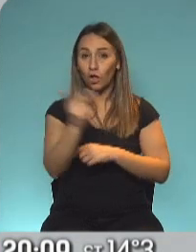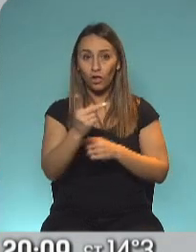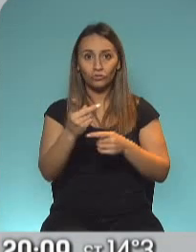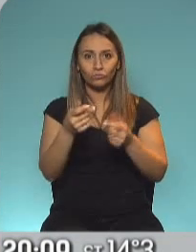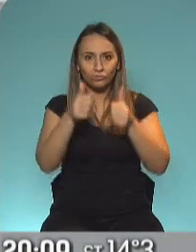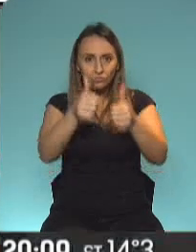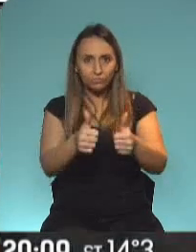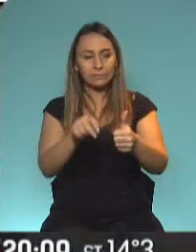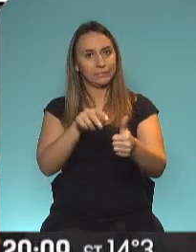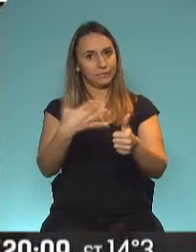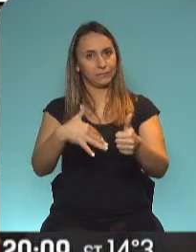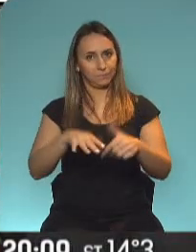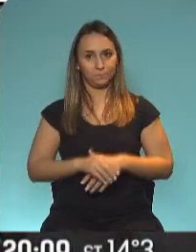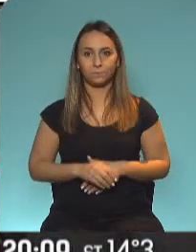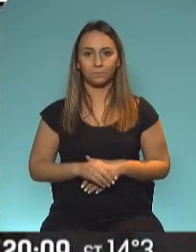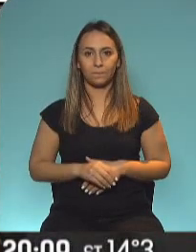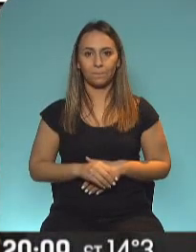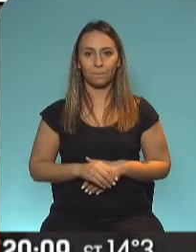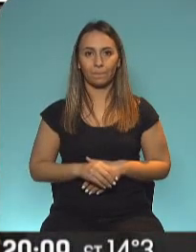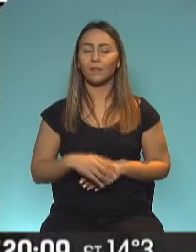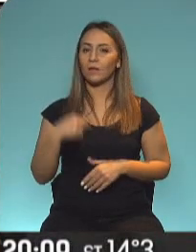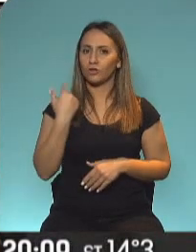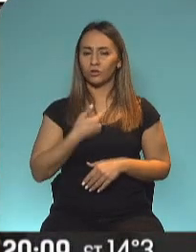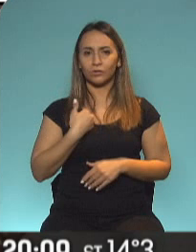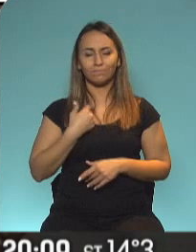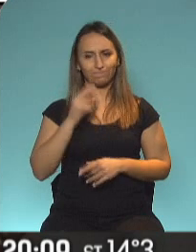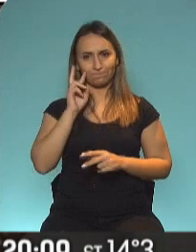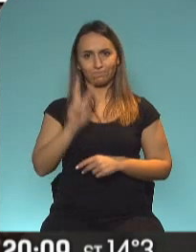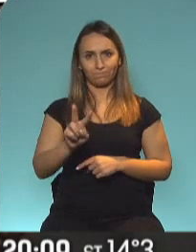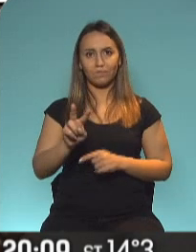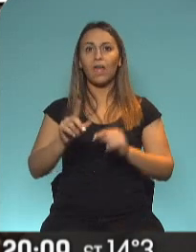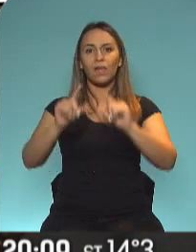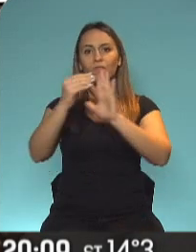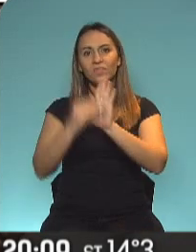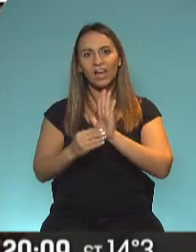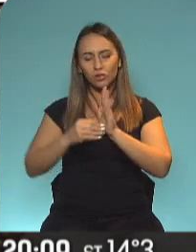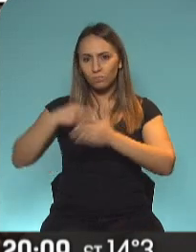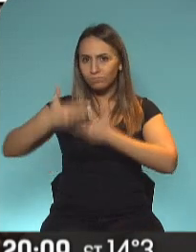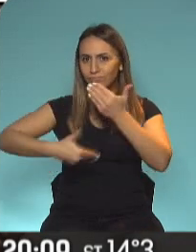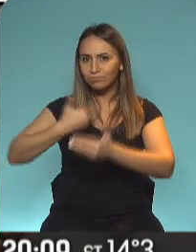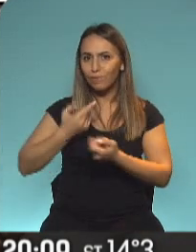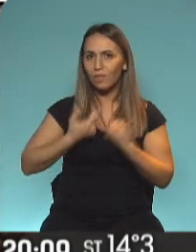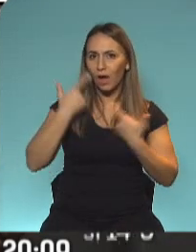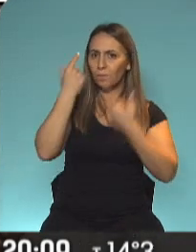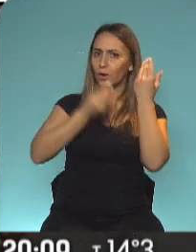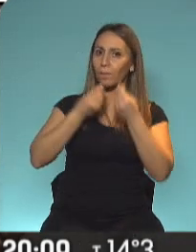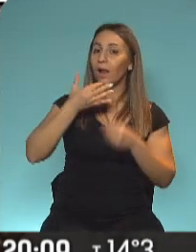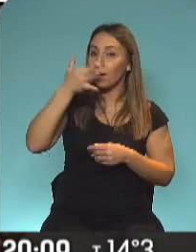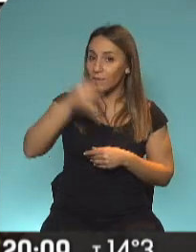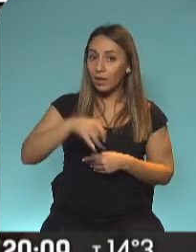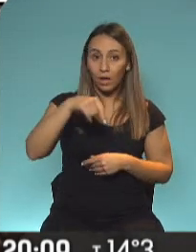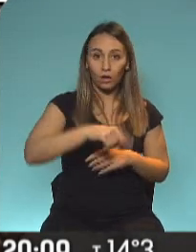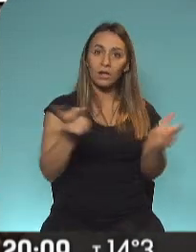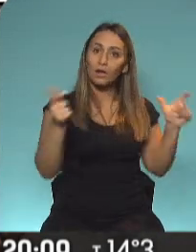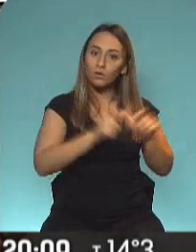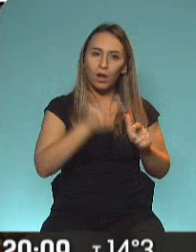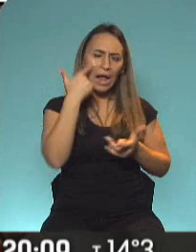más. Estamos viendo con mucha preocupación la evolución de los datos. Hoy, la verdad que destinamos muy buena parte de la reunión a